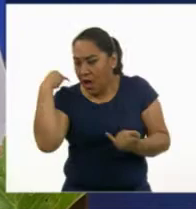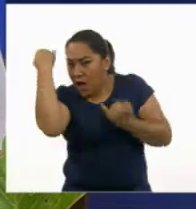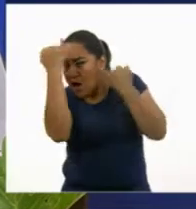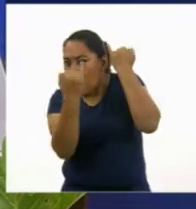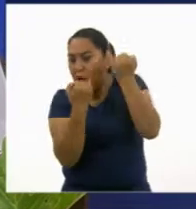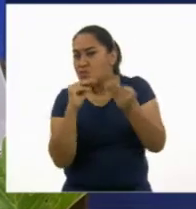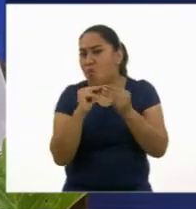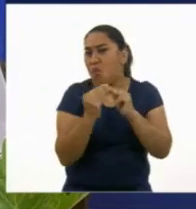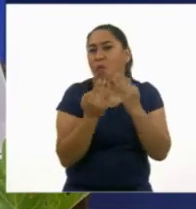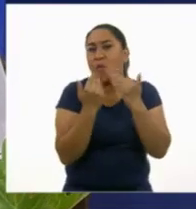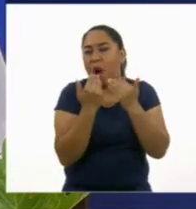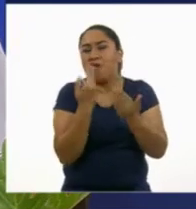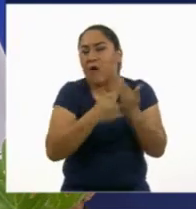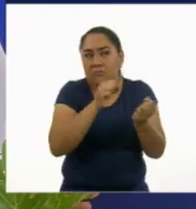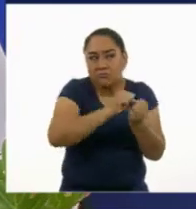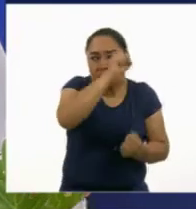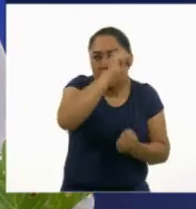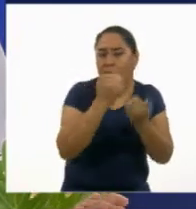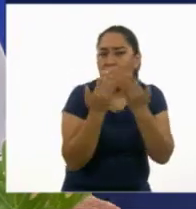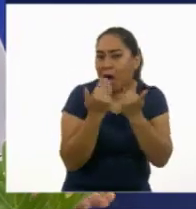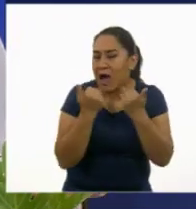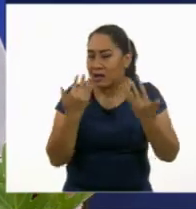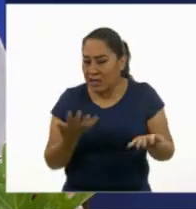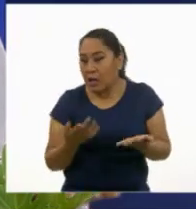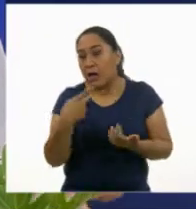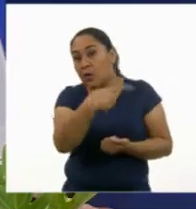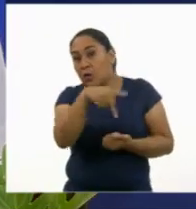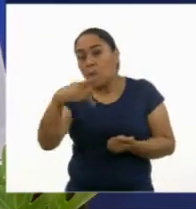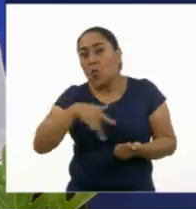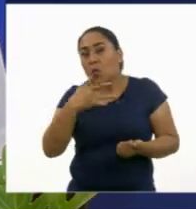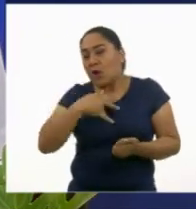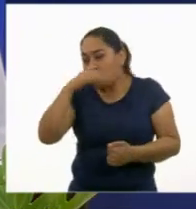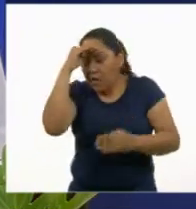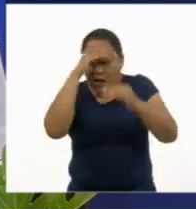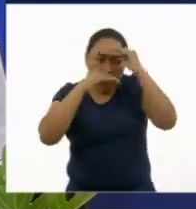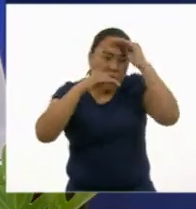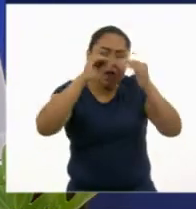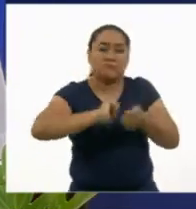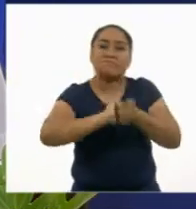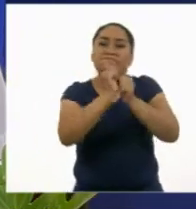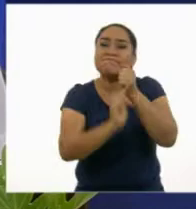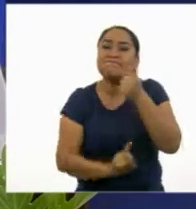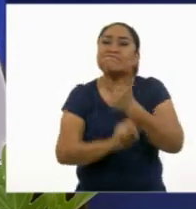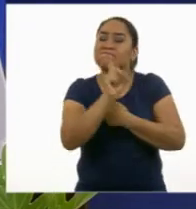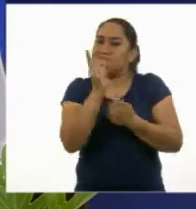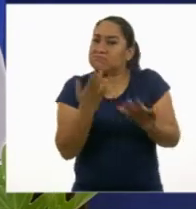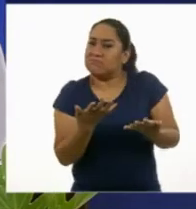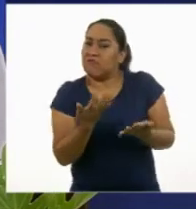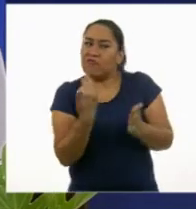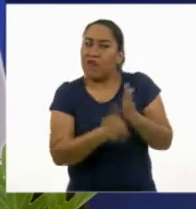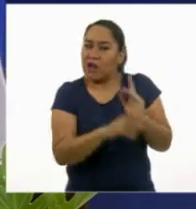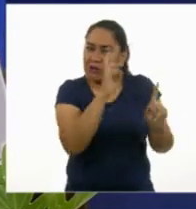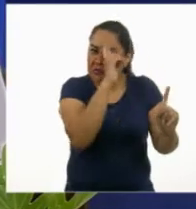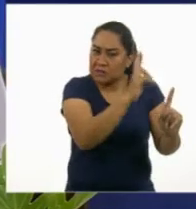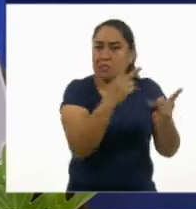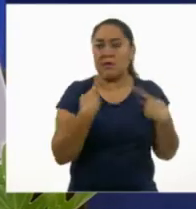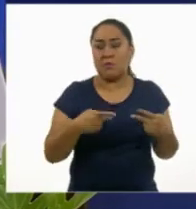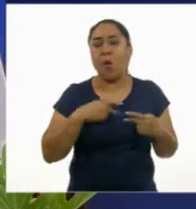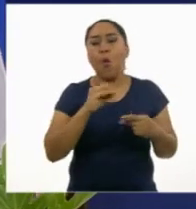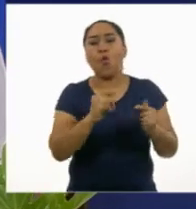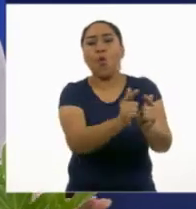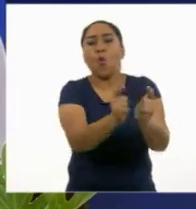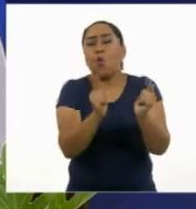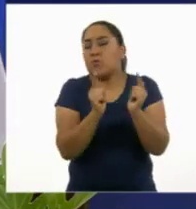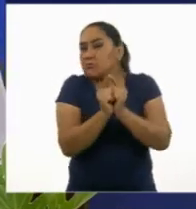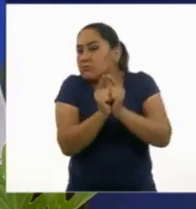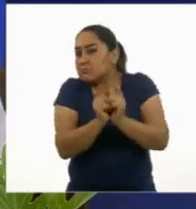conocimiento necesario. Es un pensamiento o una actitud que afecta a la dignidad de una persona o grupos de personas a los